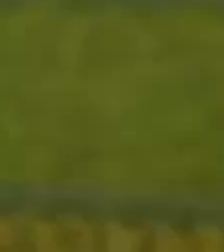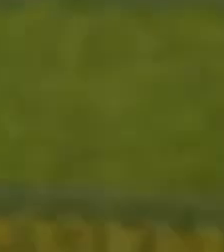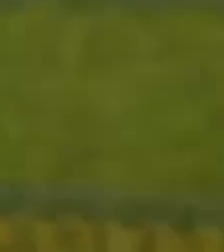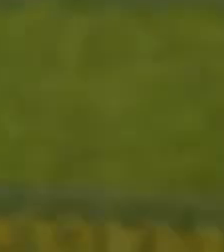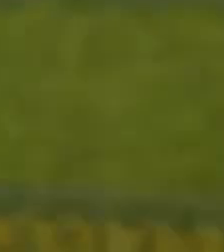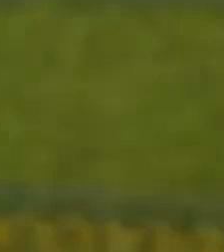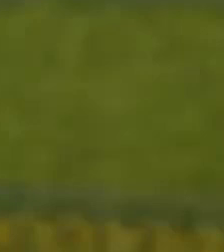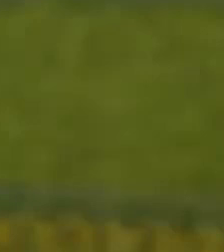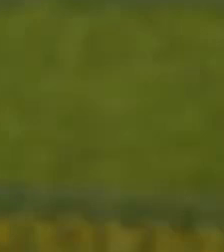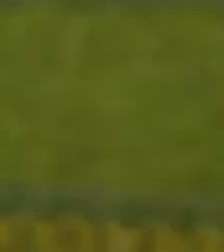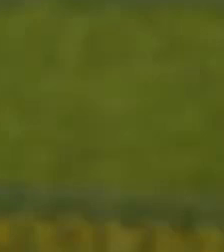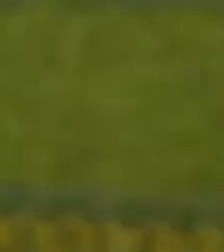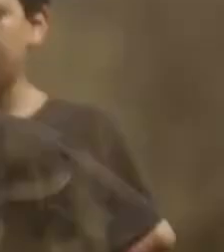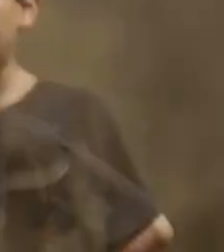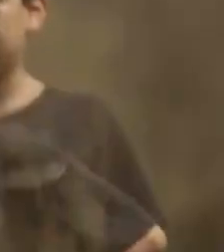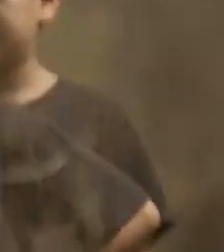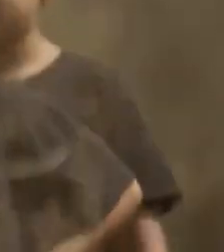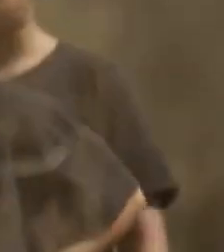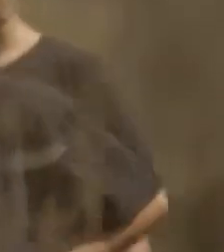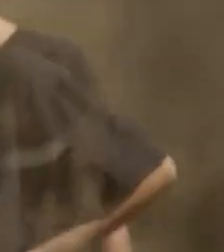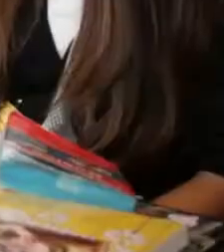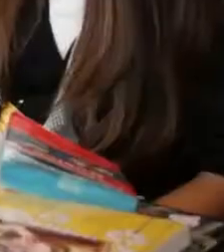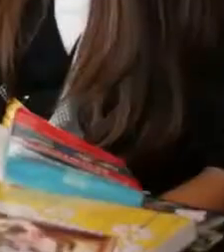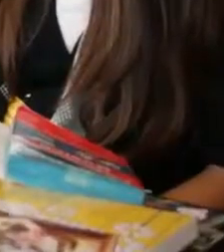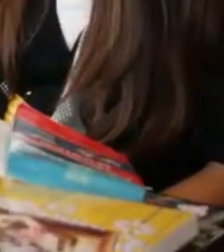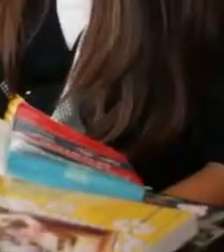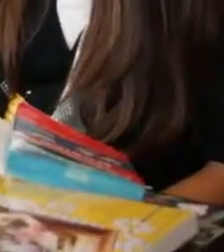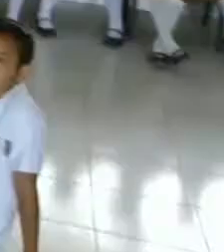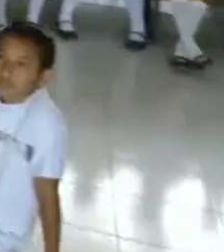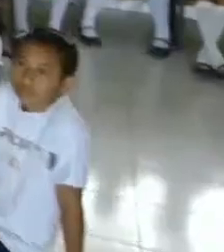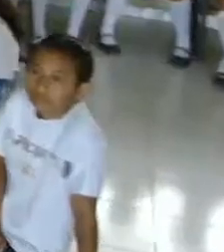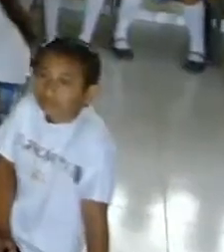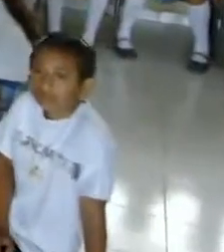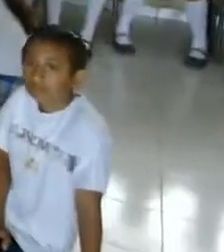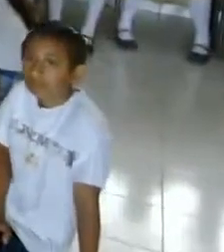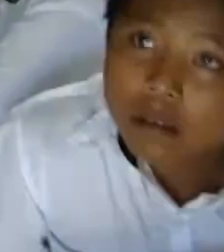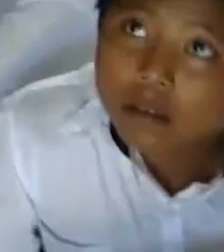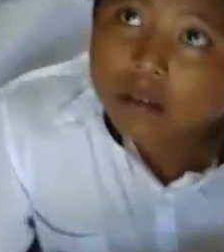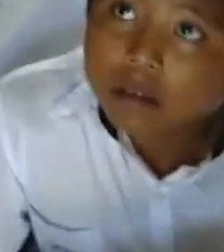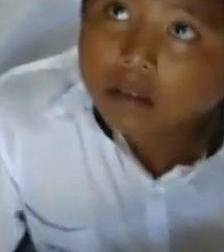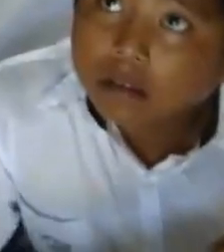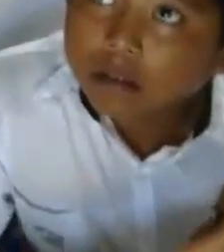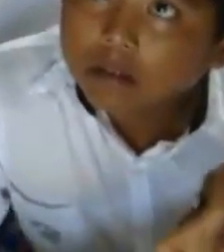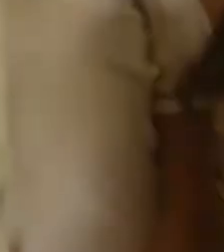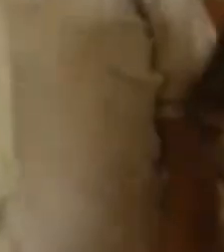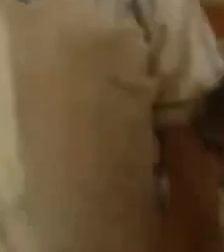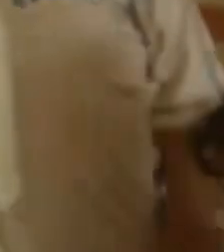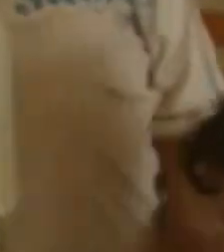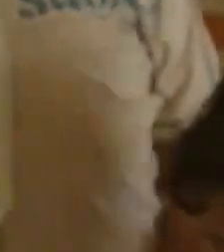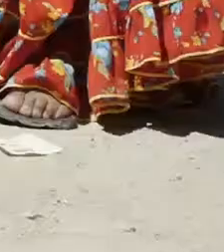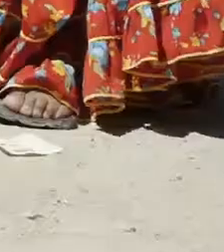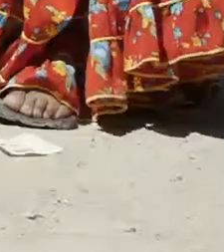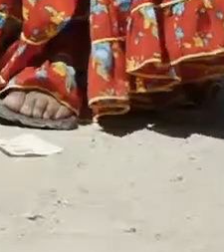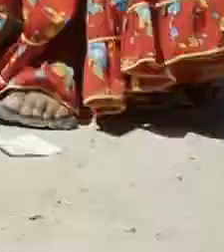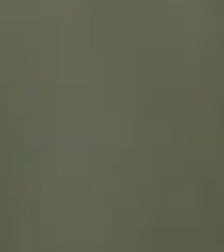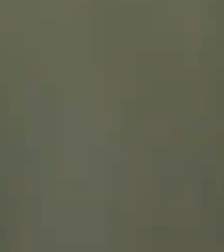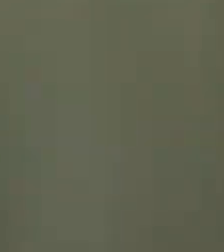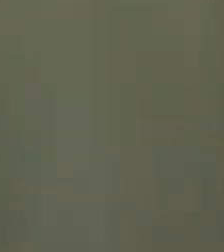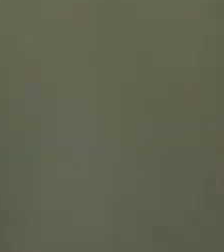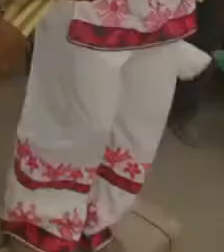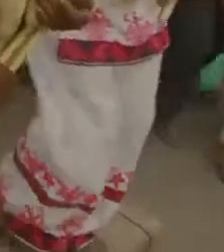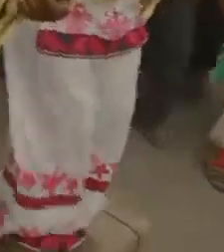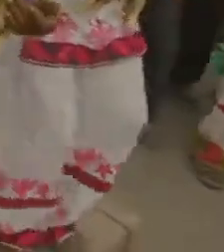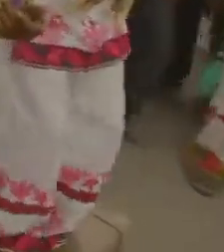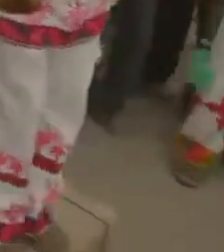transformar la vida de muchos de mis alumnos. Ellas y ellos son quienes guían a nuestros hijos por el camino hacia el conocimiento.